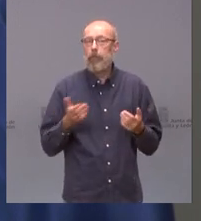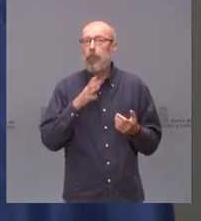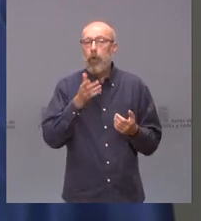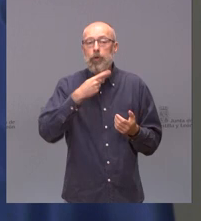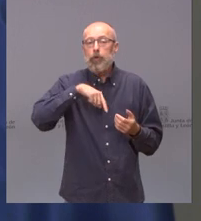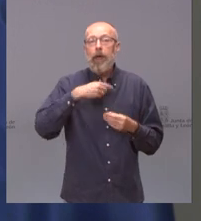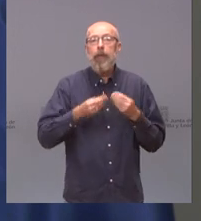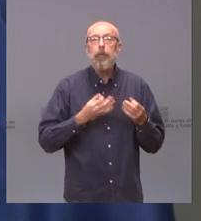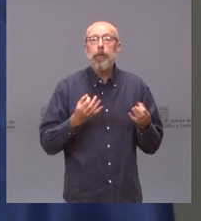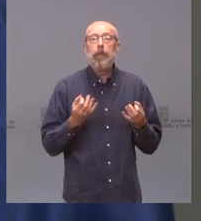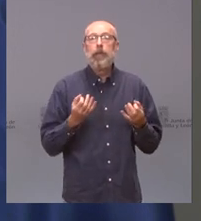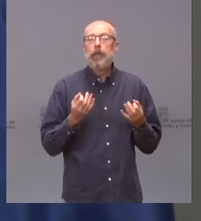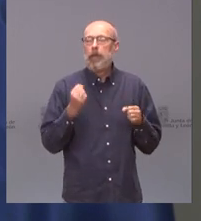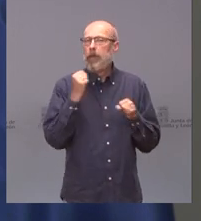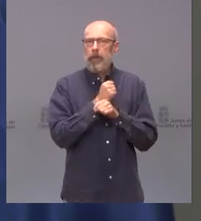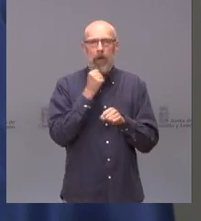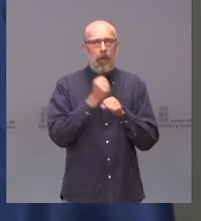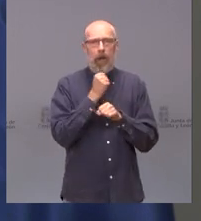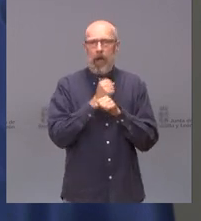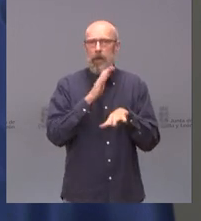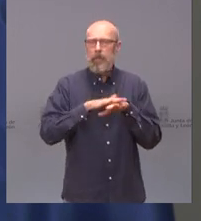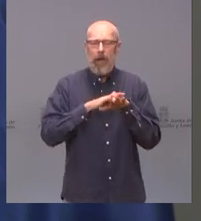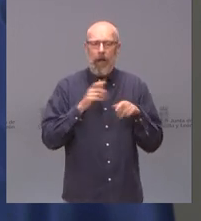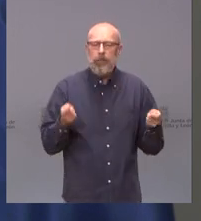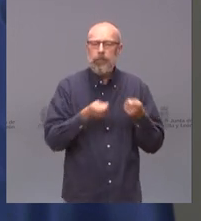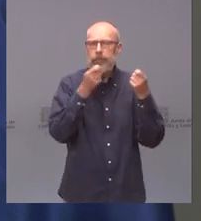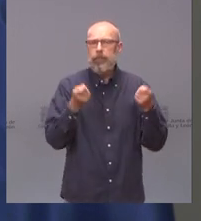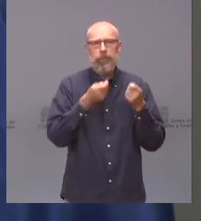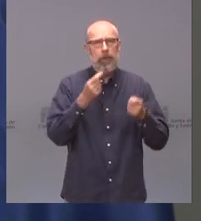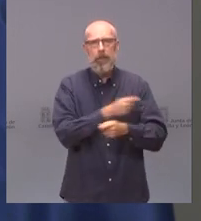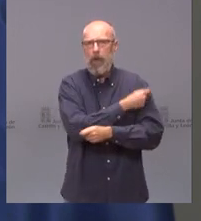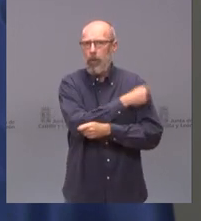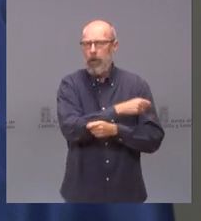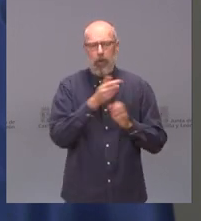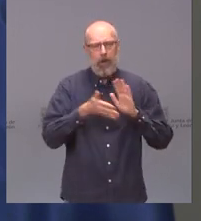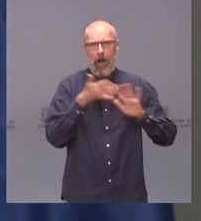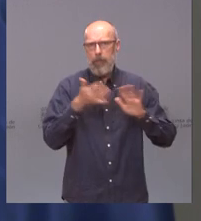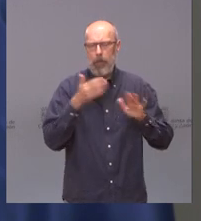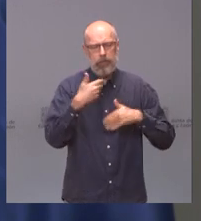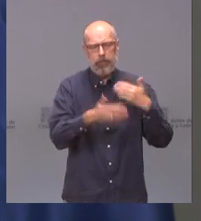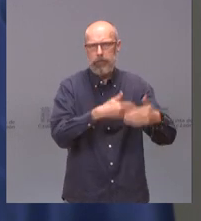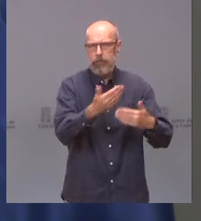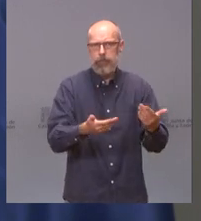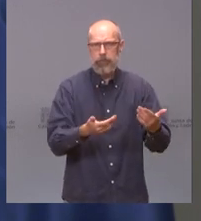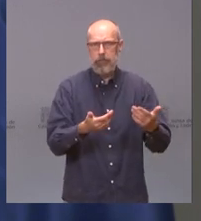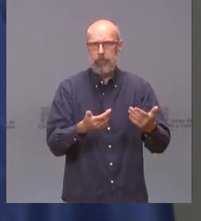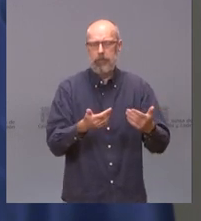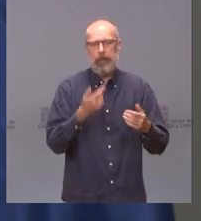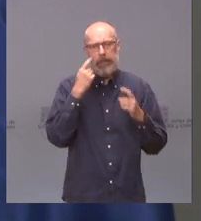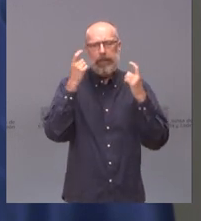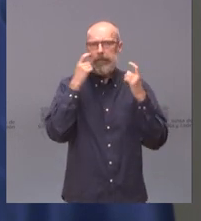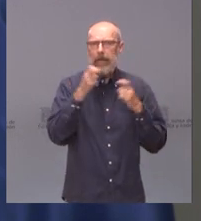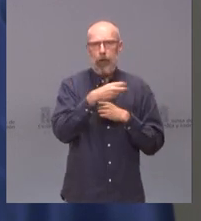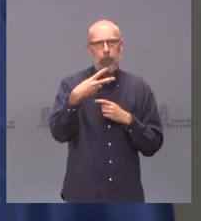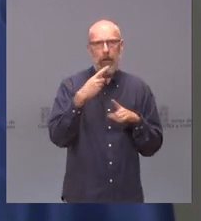es trabajar en una campaña de vacunación a toda velocidad con los mejores resultados posibles para